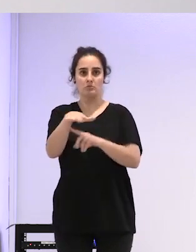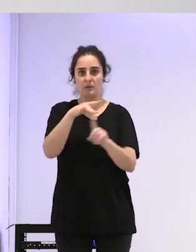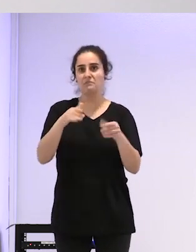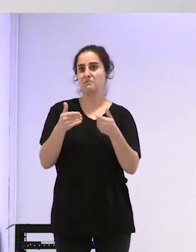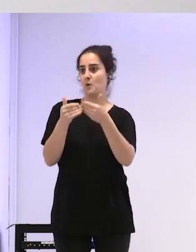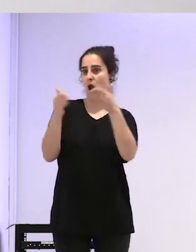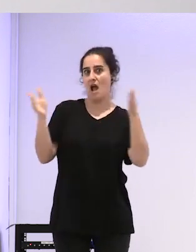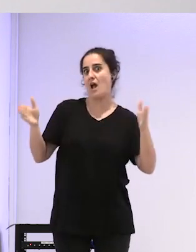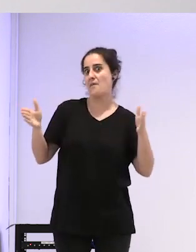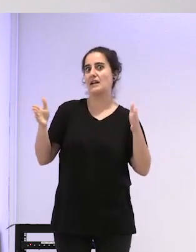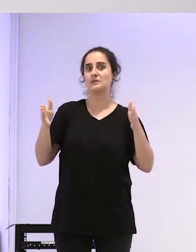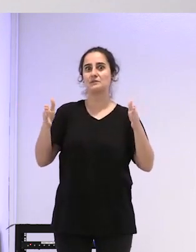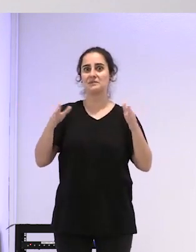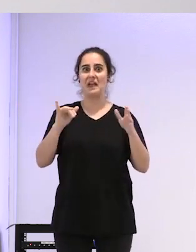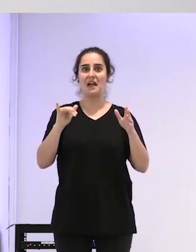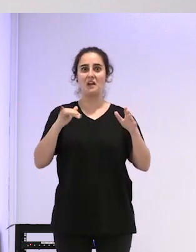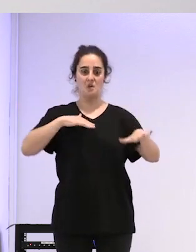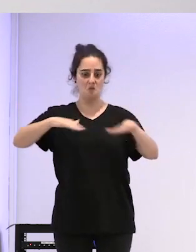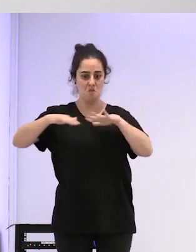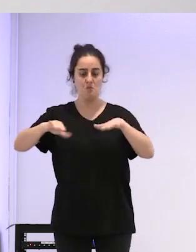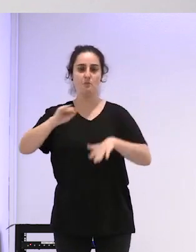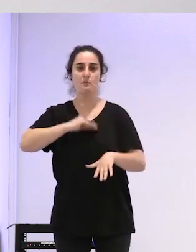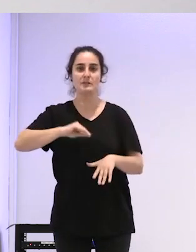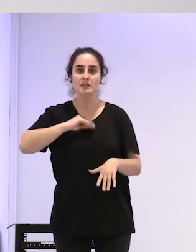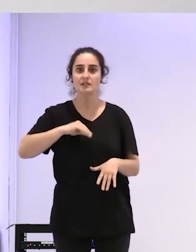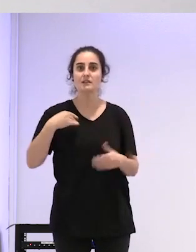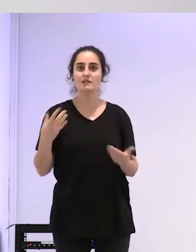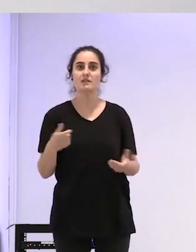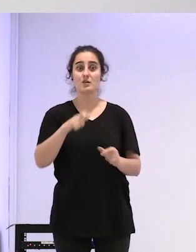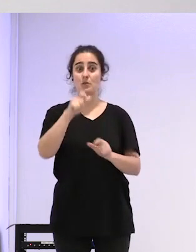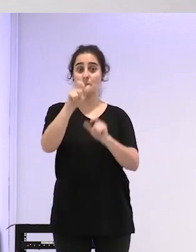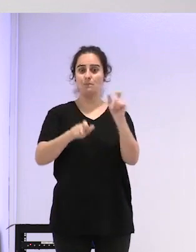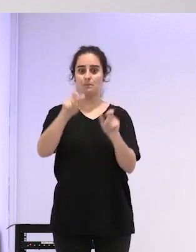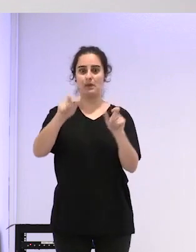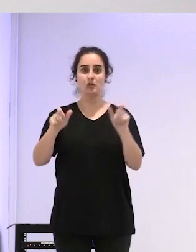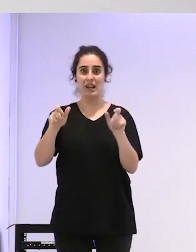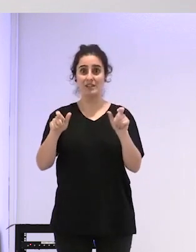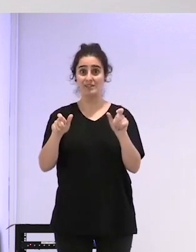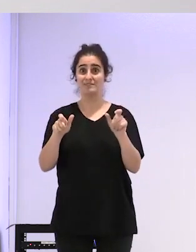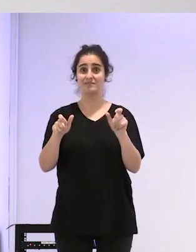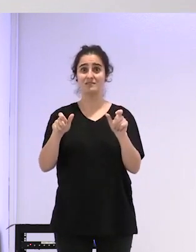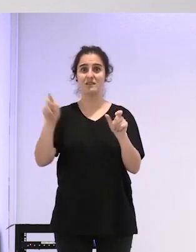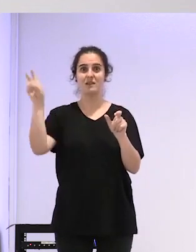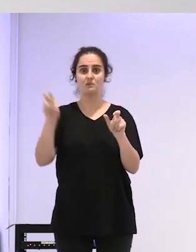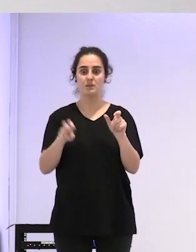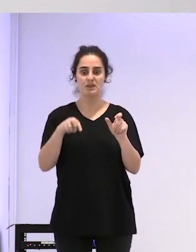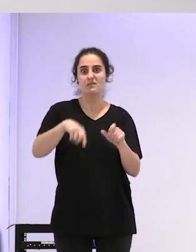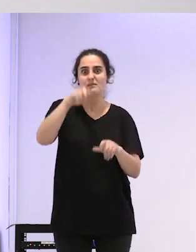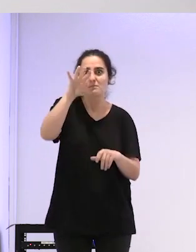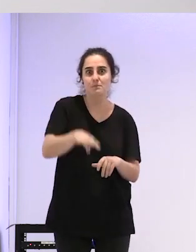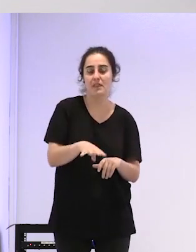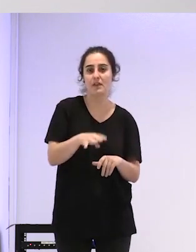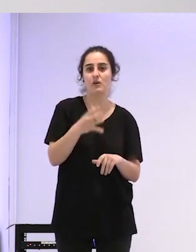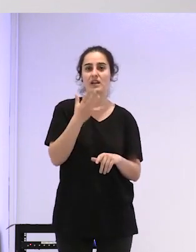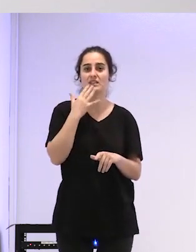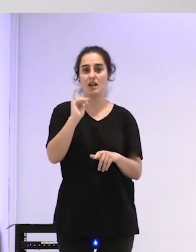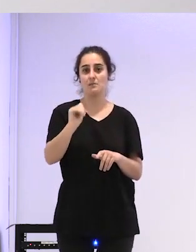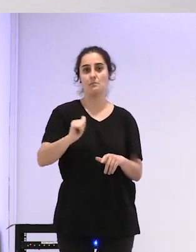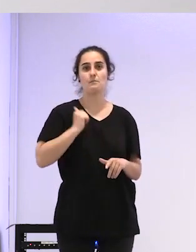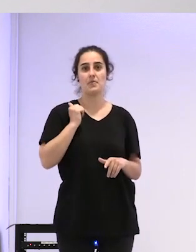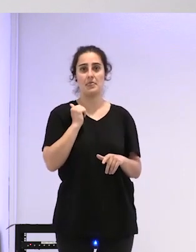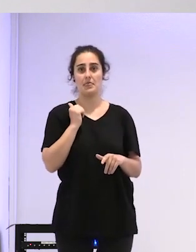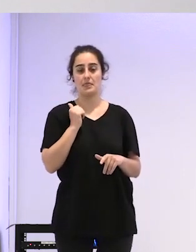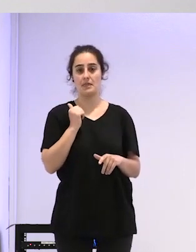este aspecto y hay bastante activismo pues muchas de las personas pues vienen a Barcelona si tienen alguna oportunidad